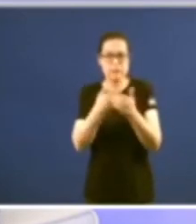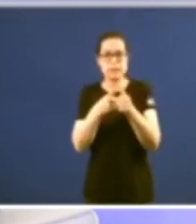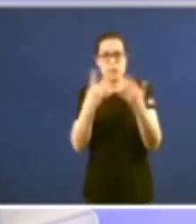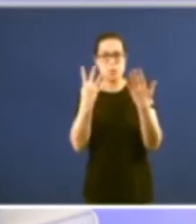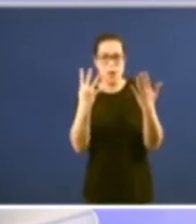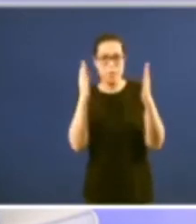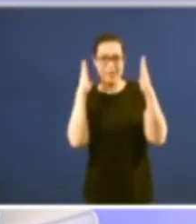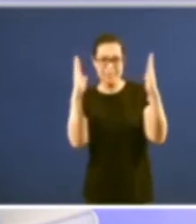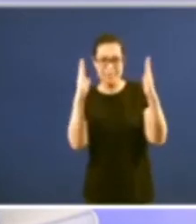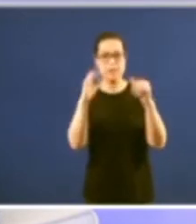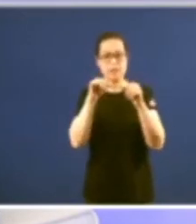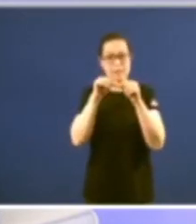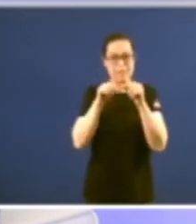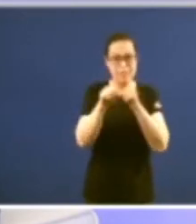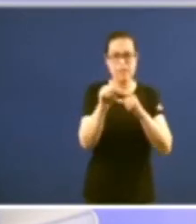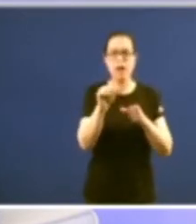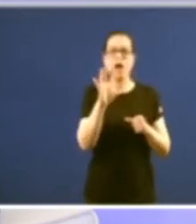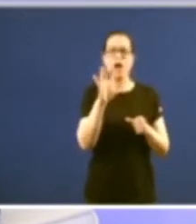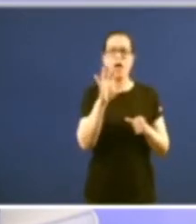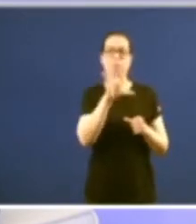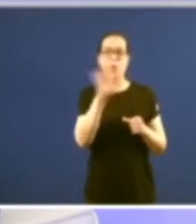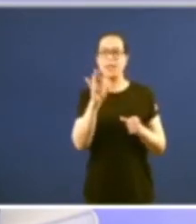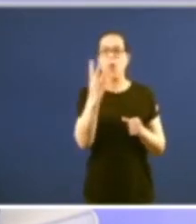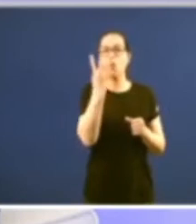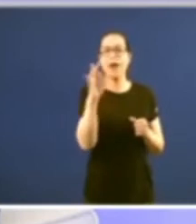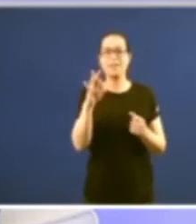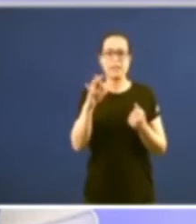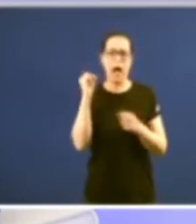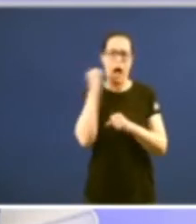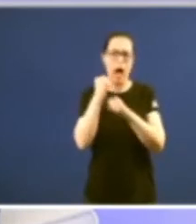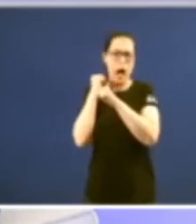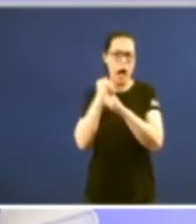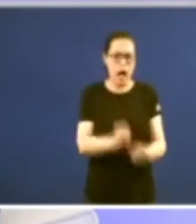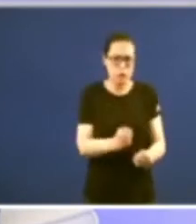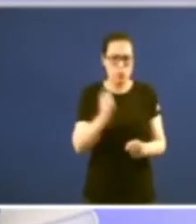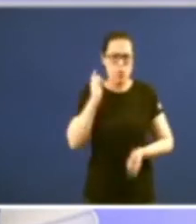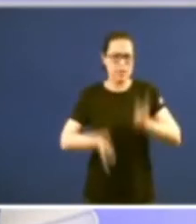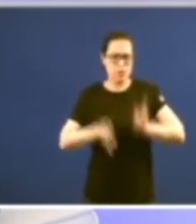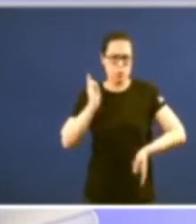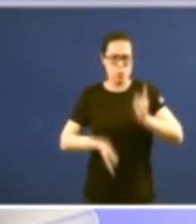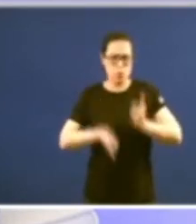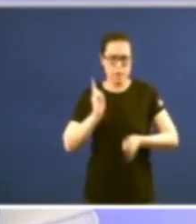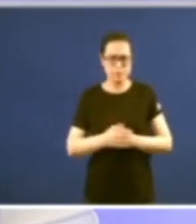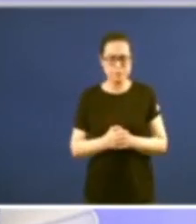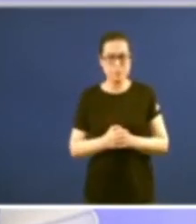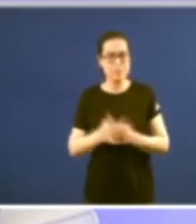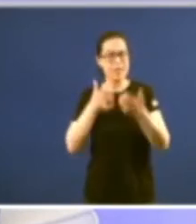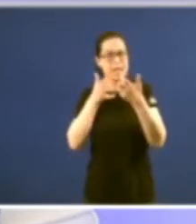pola dictadura de 50 anos de 40 anos que subsigue a Guerra Civil a Guerra Civil